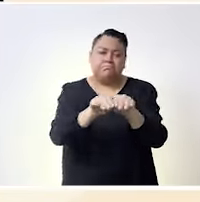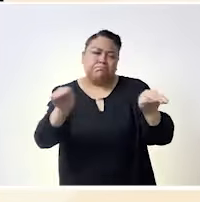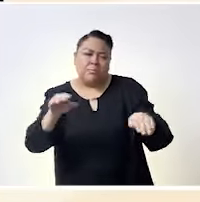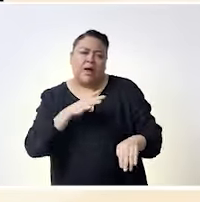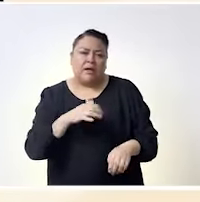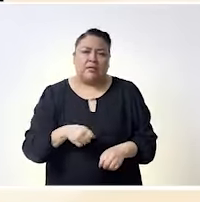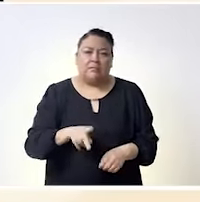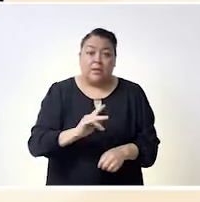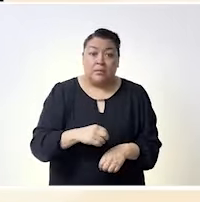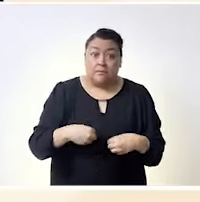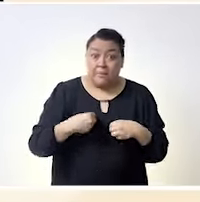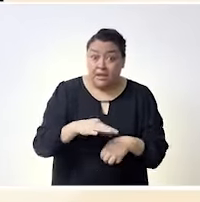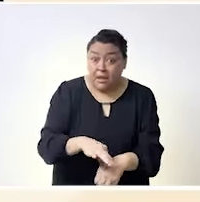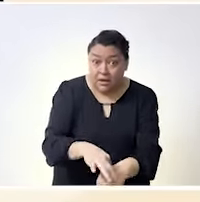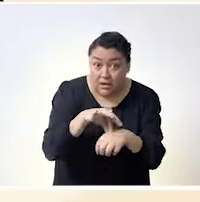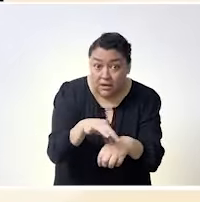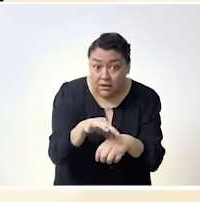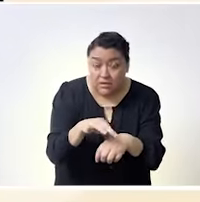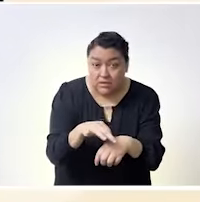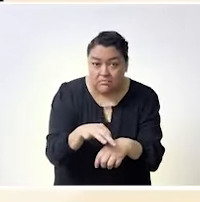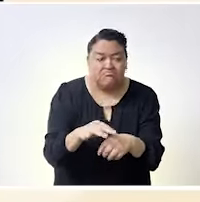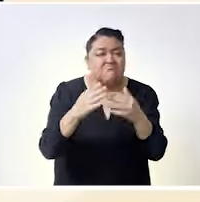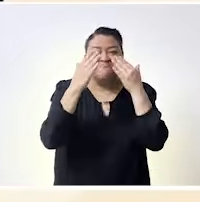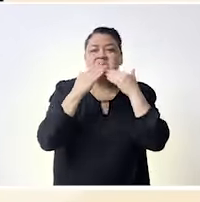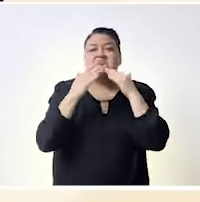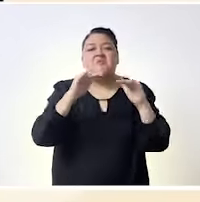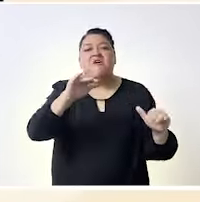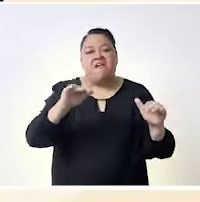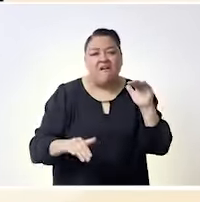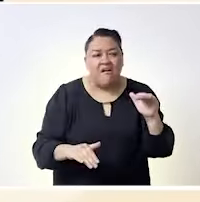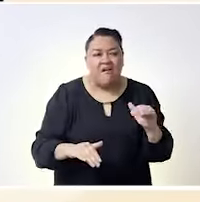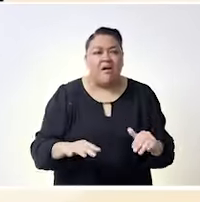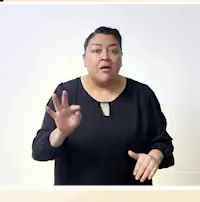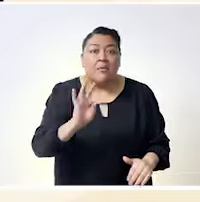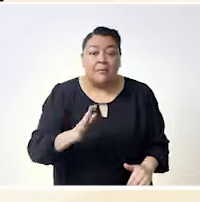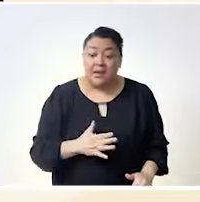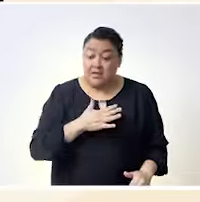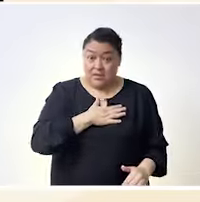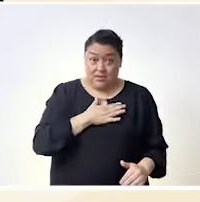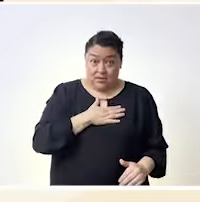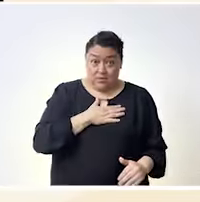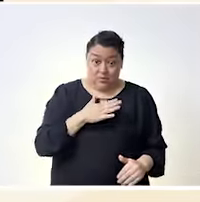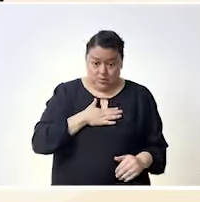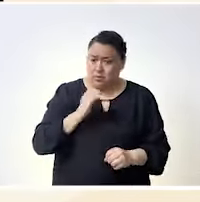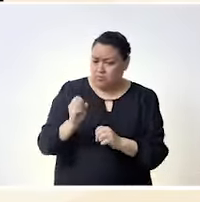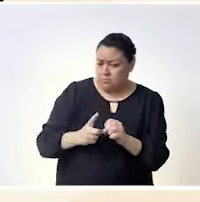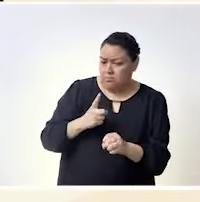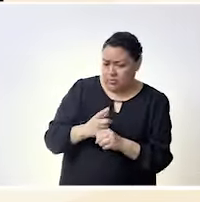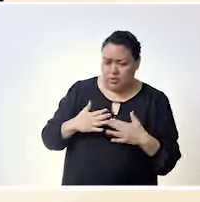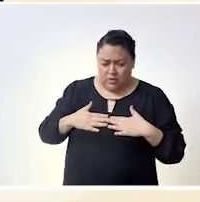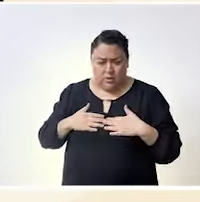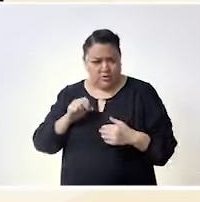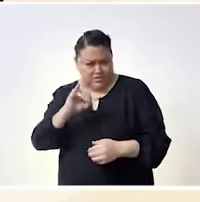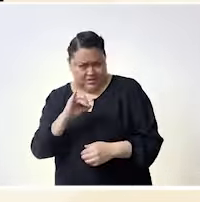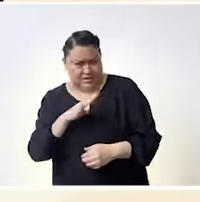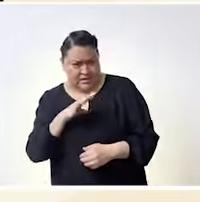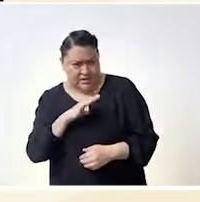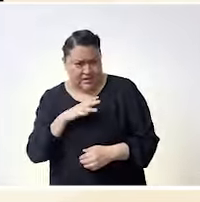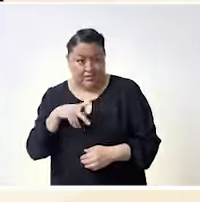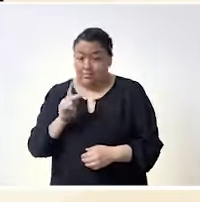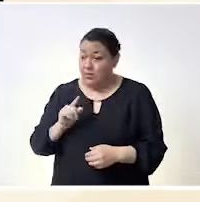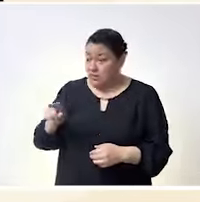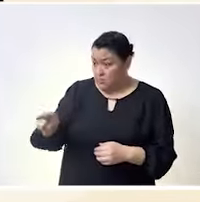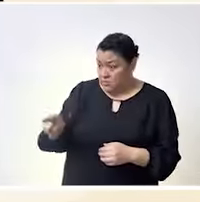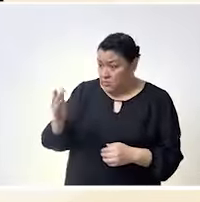igualdad de oportunidades pero la realidad es que no y debo de dejar que ver que en mi mundo a lo mejor yo tengo oportunidades y